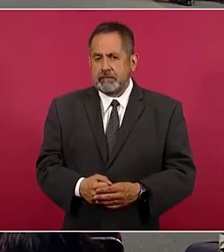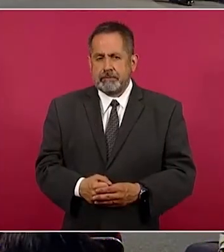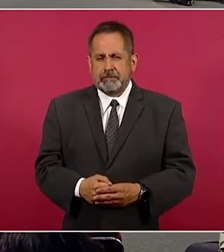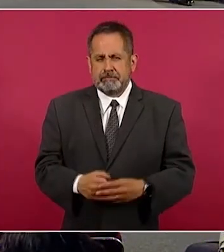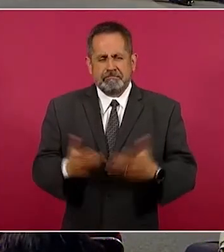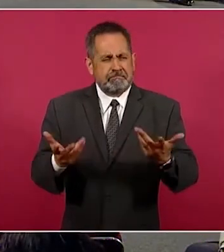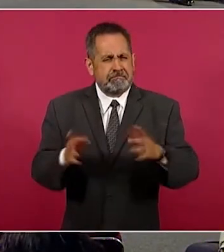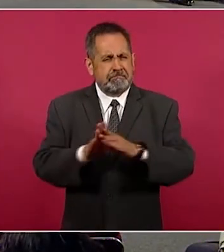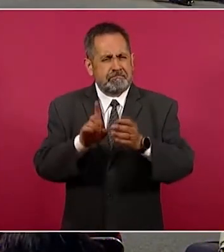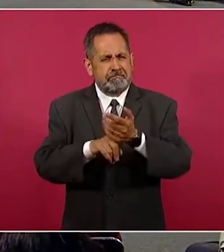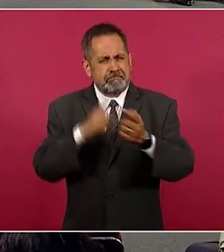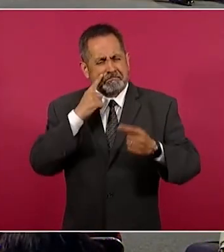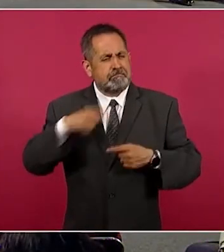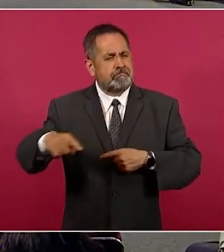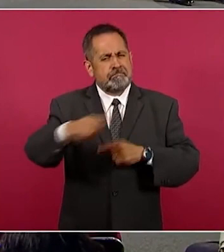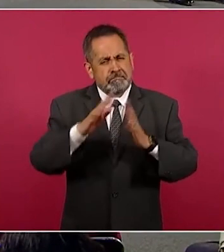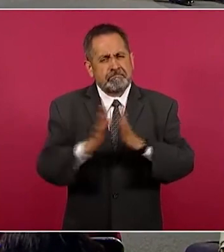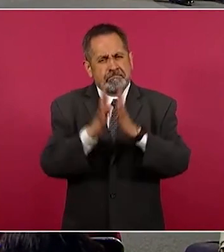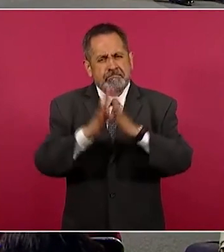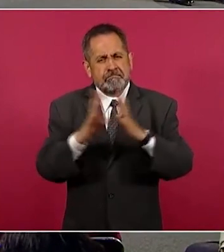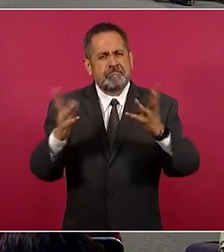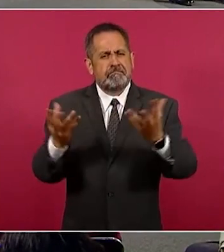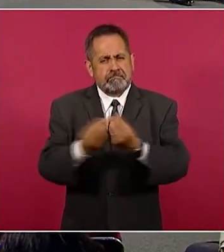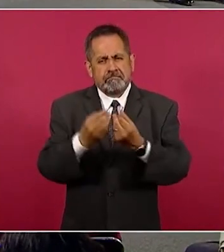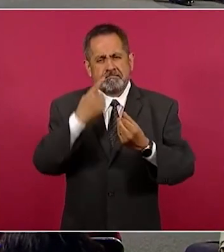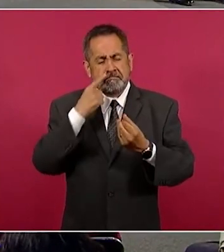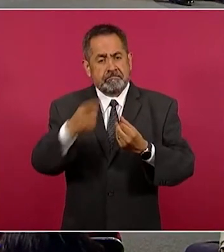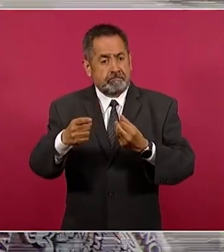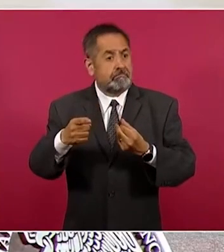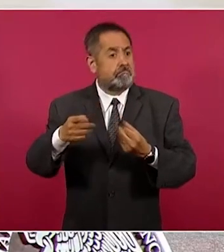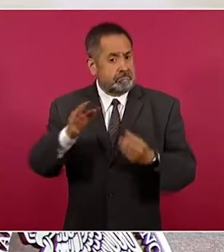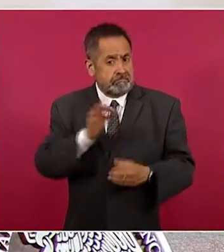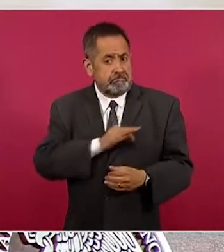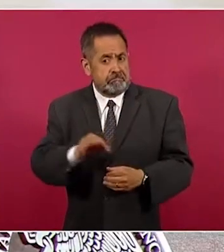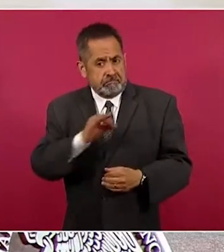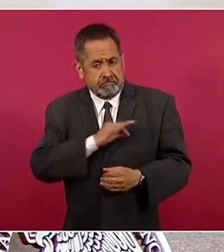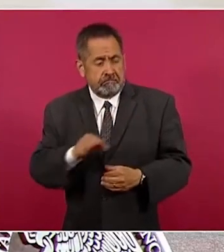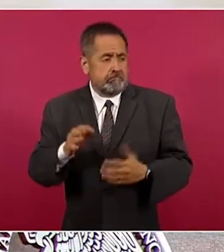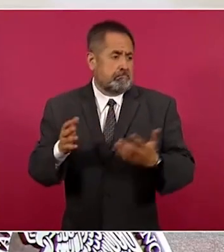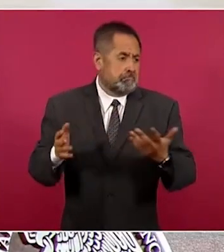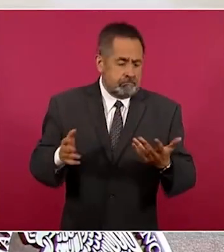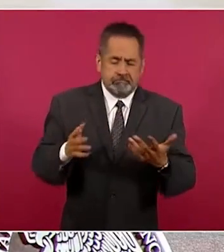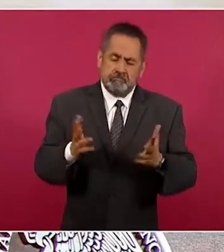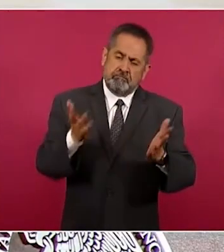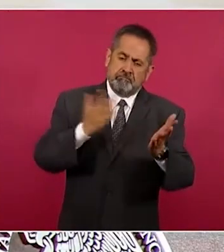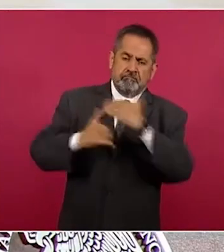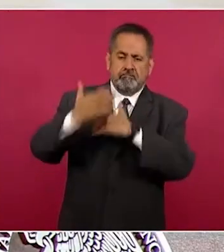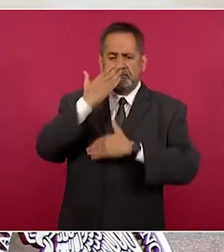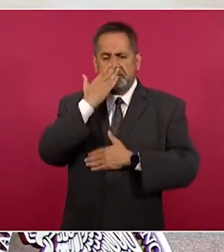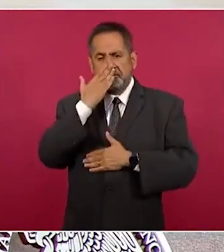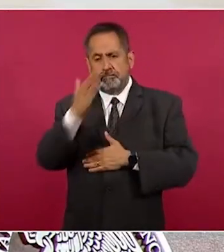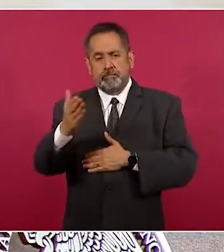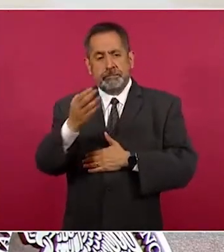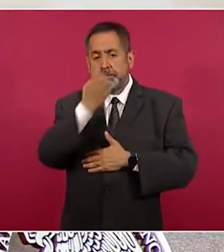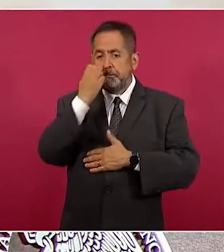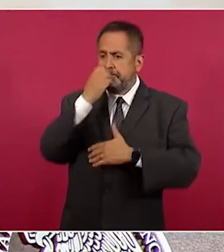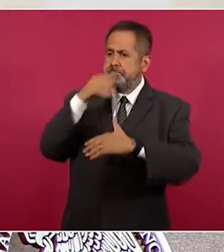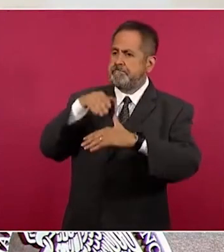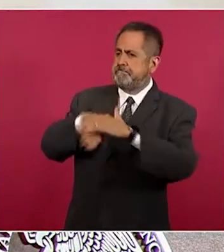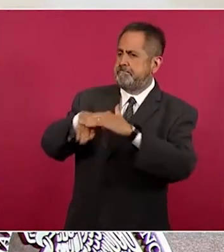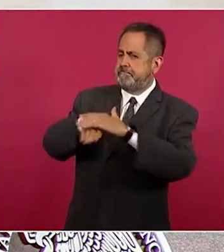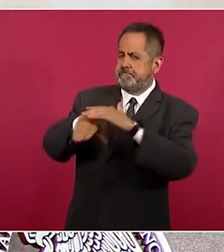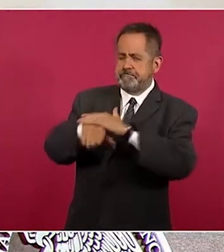Sin lugar a dudas, sumamente interesante lo que se trató hoy en La Mañanera, que tiene que ver sí con el